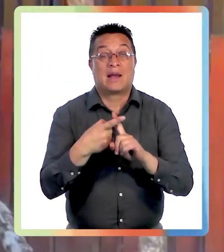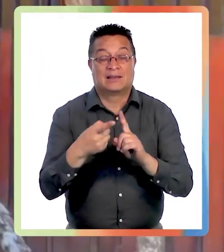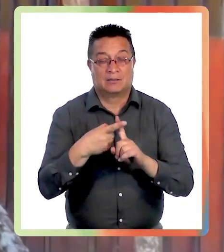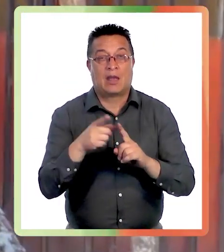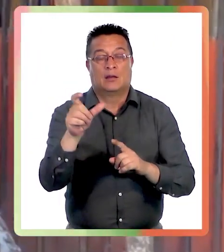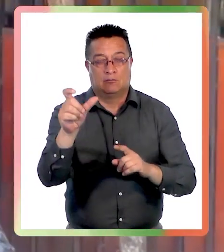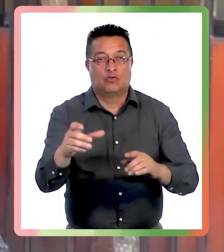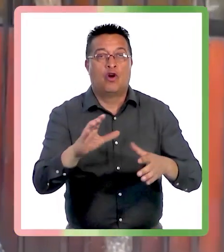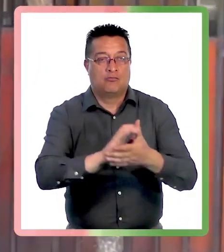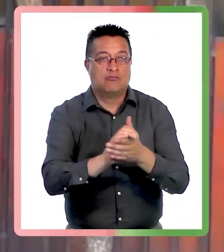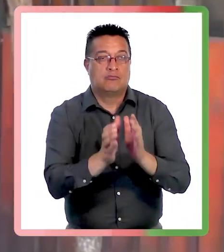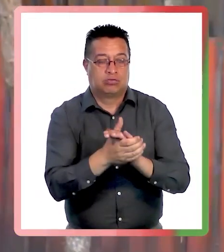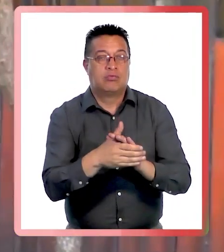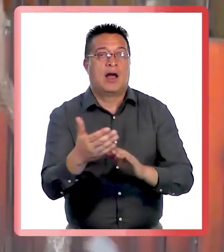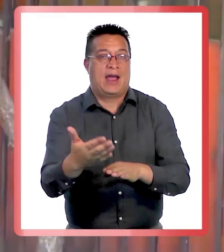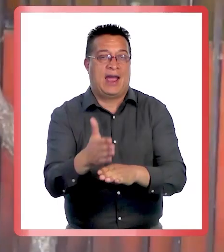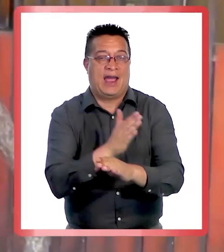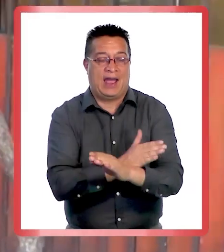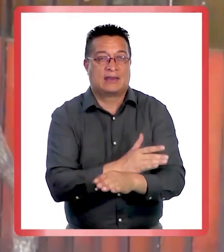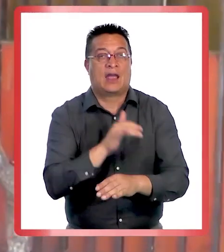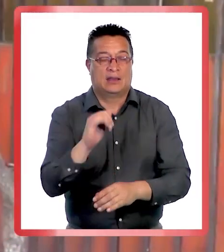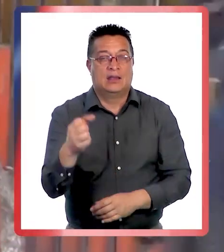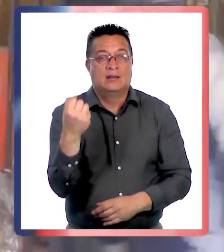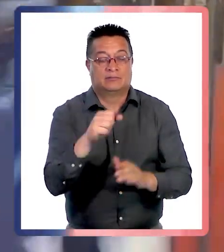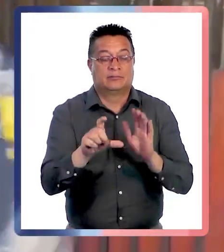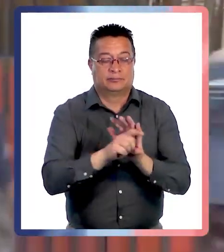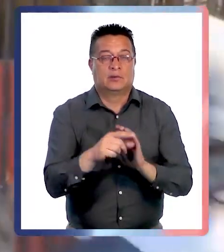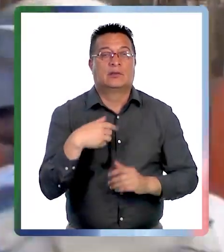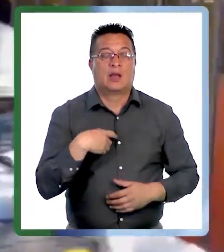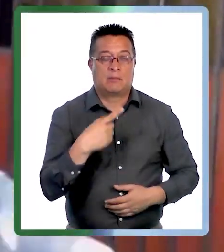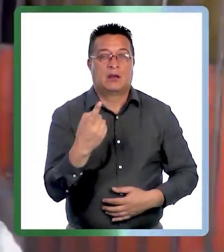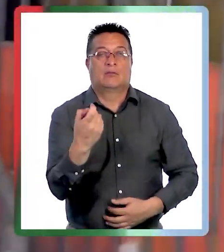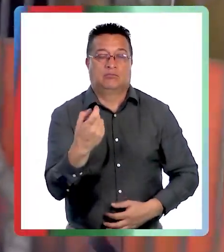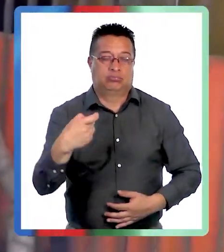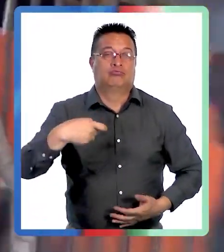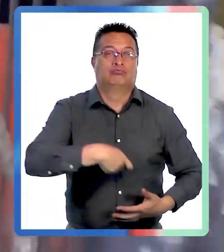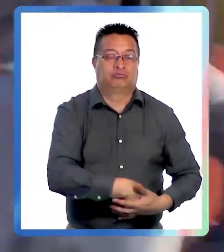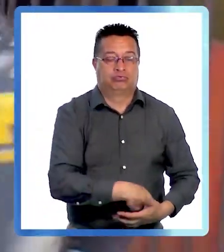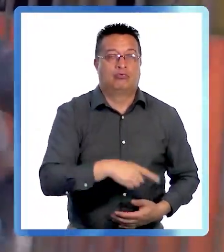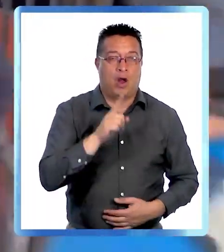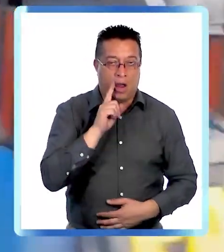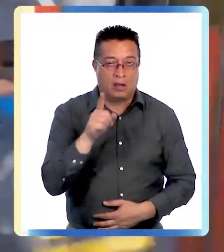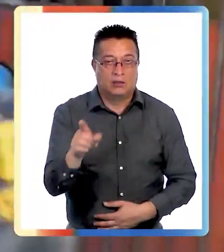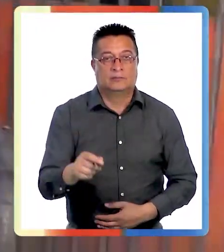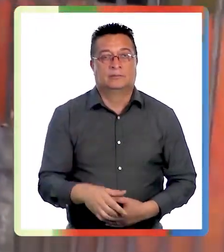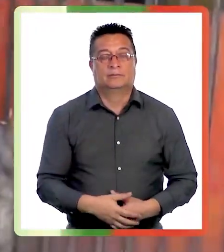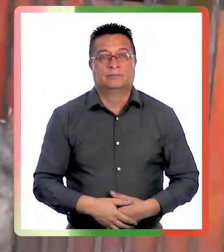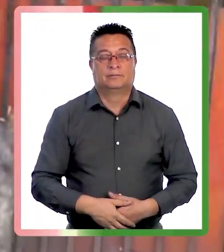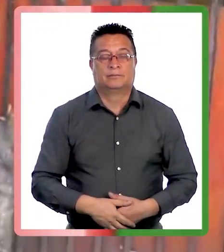participación de autor concertado y además el delito de porte ilegal de arma de fuego.